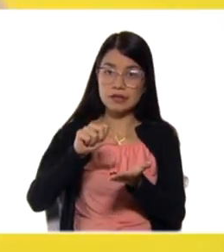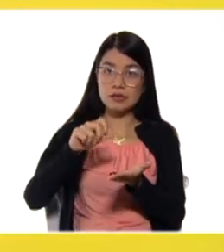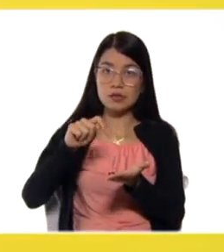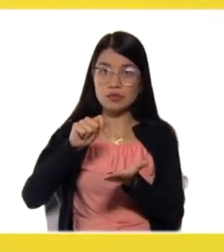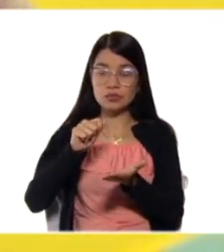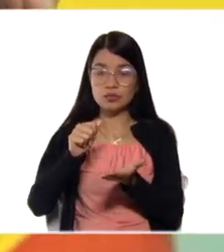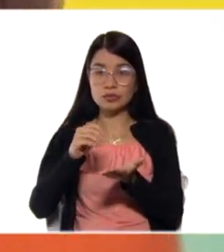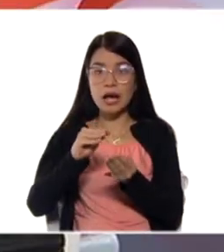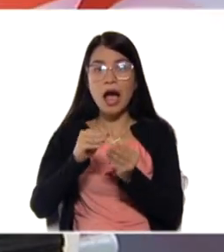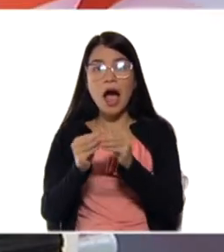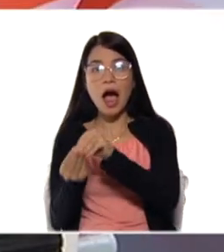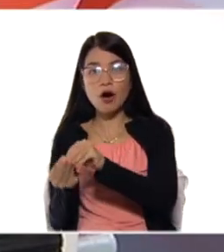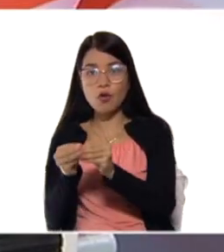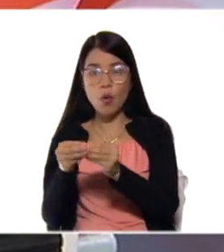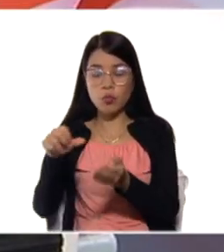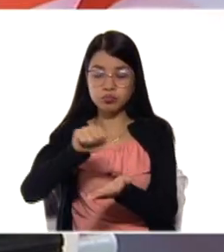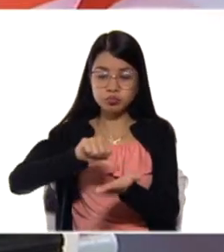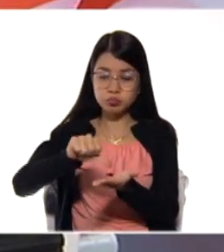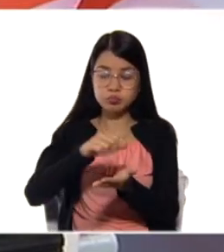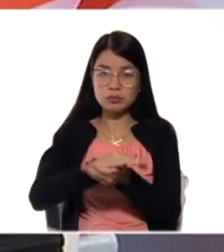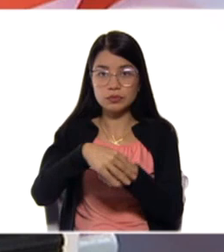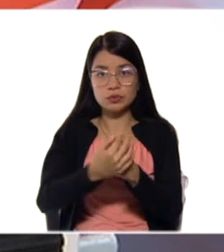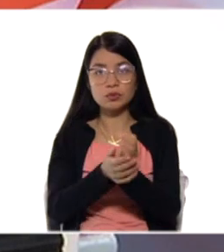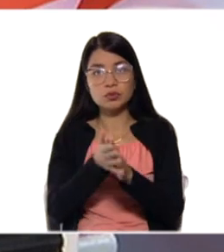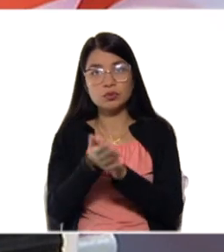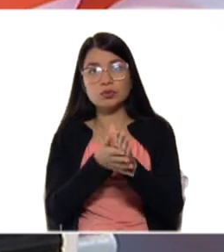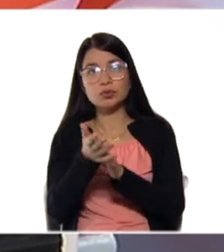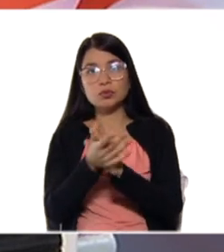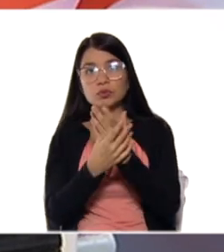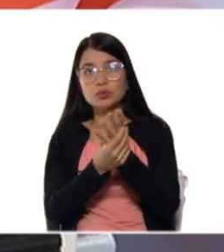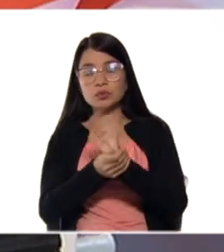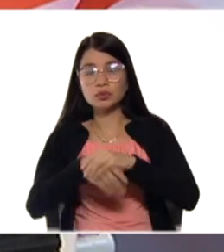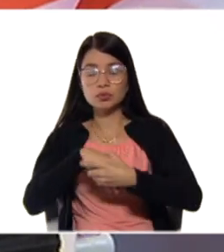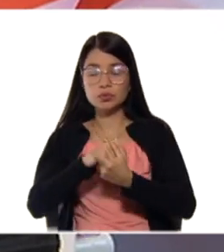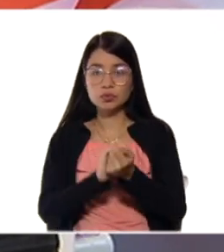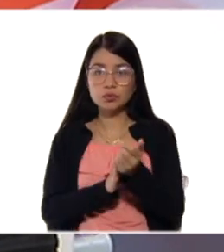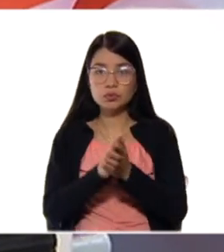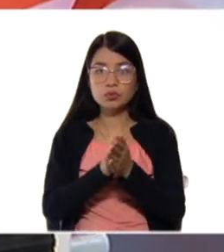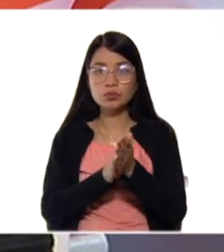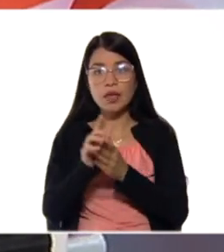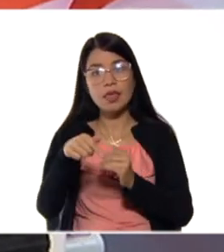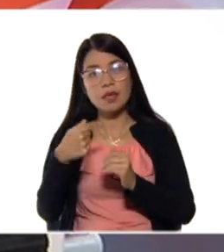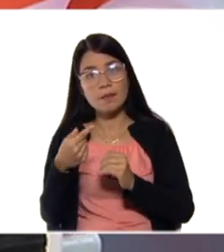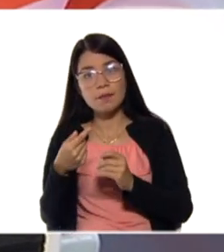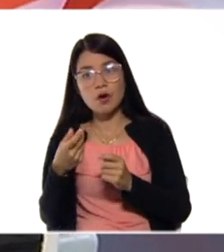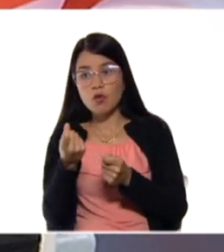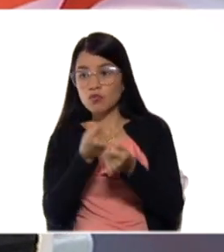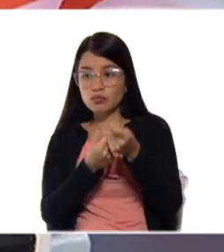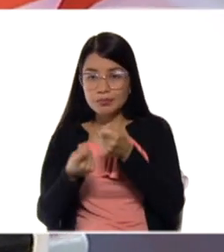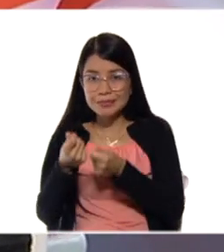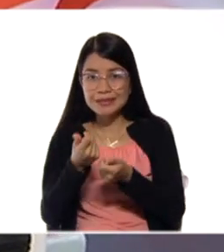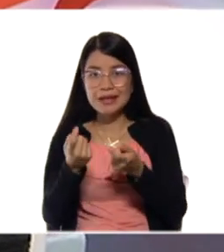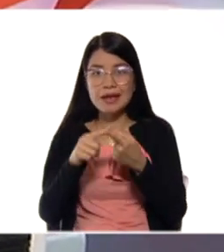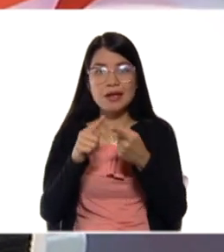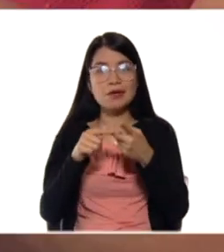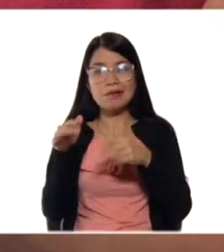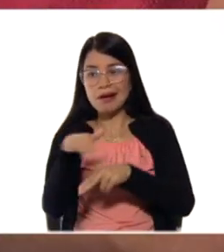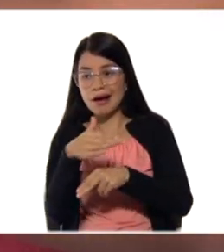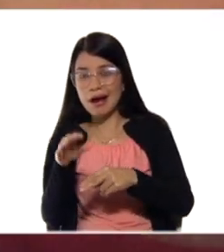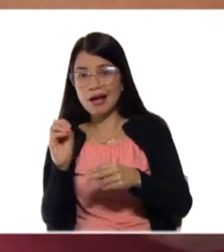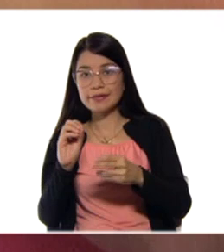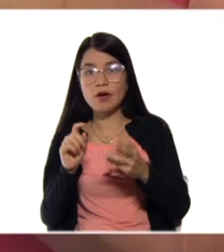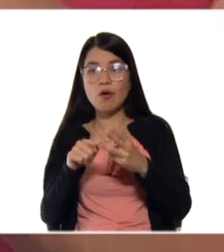alcohol. Una vez que utilizamos o llegamos de la casa, manejamos el dinero, ¿bien? Entonces,